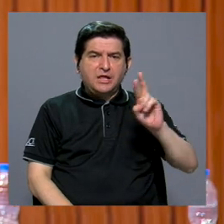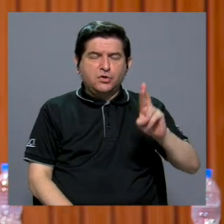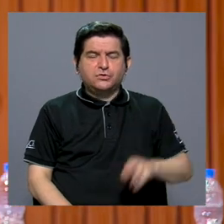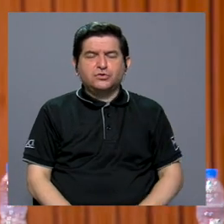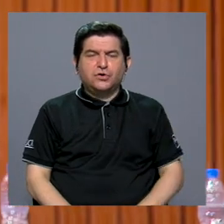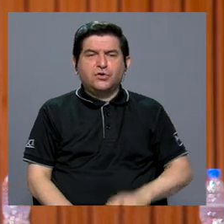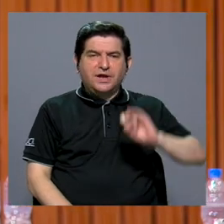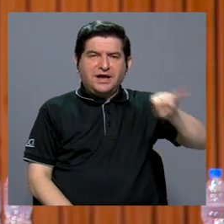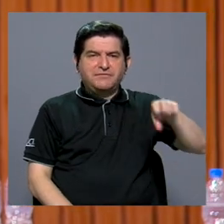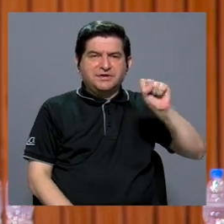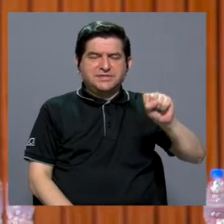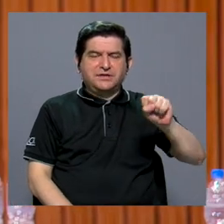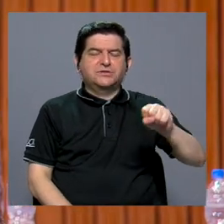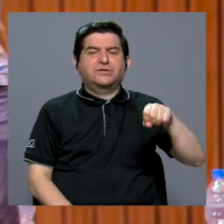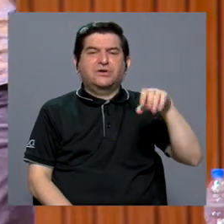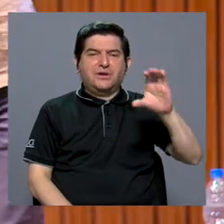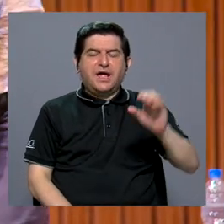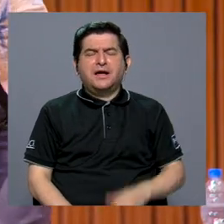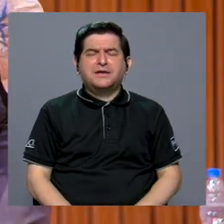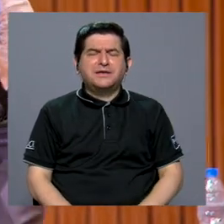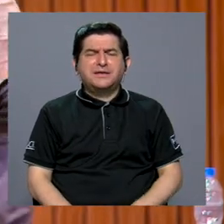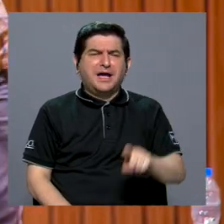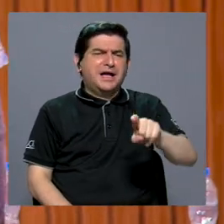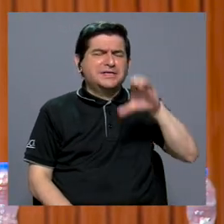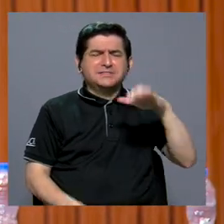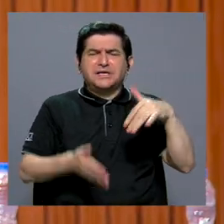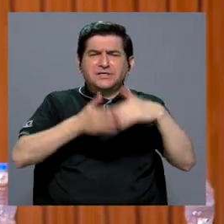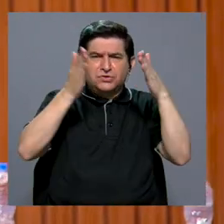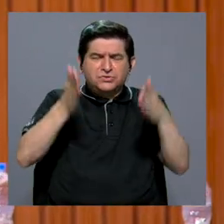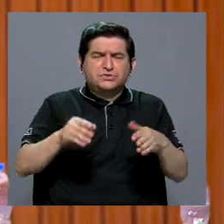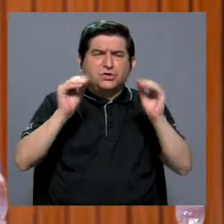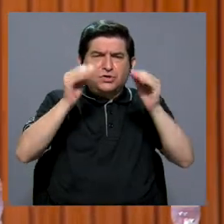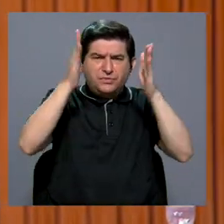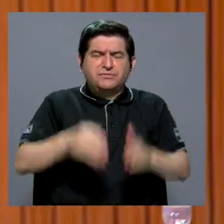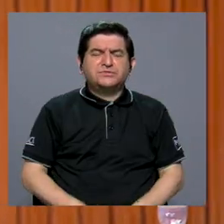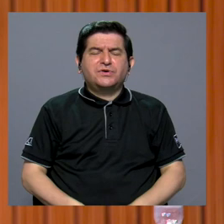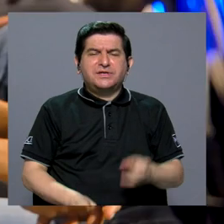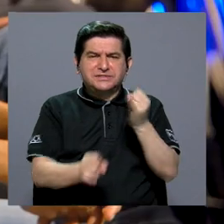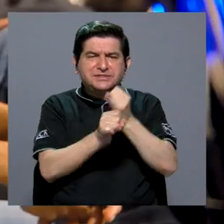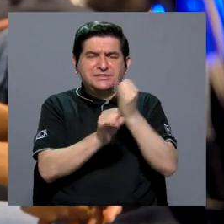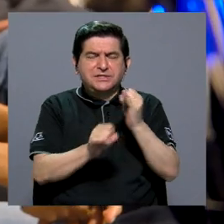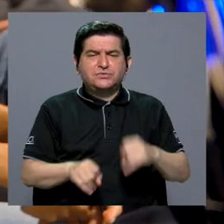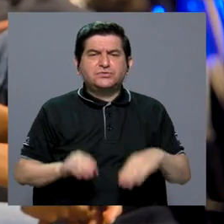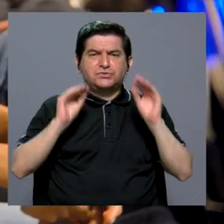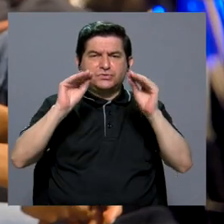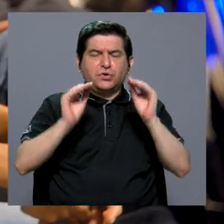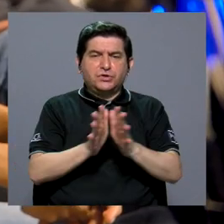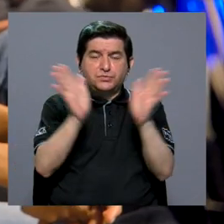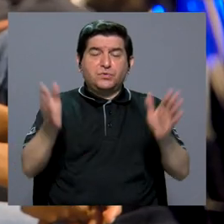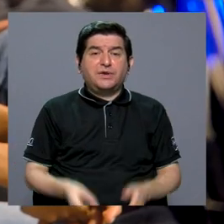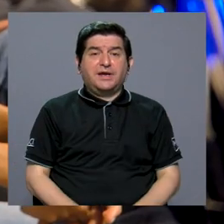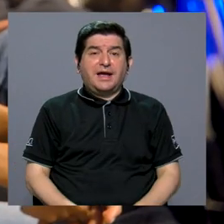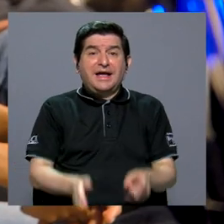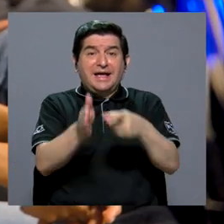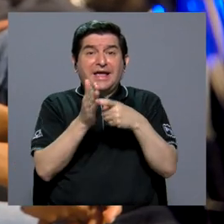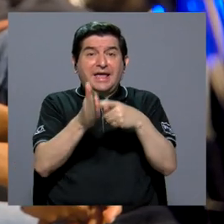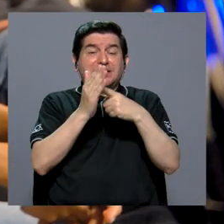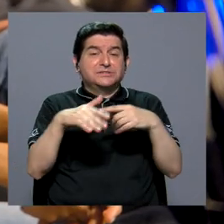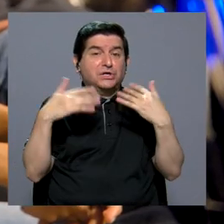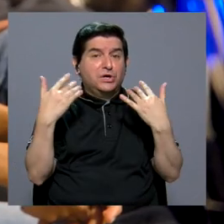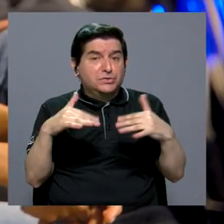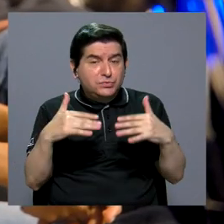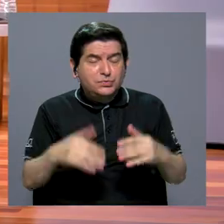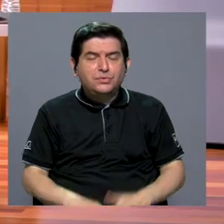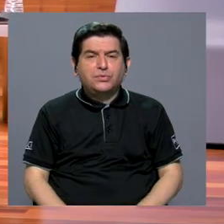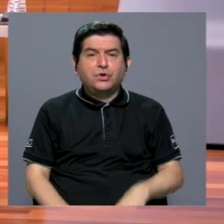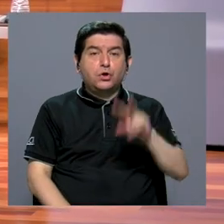Santaolalla captó la atención de cientos de estudiantes y docentes de instituciones de educación pública. Fue tal la demanda del público